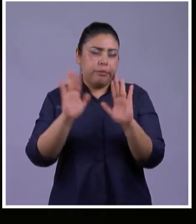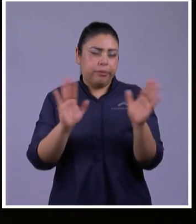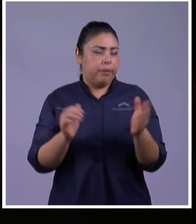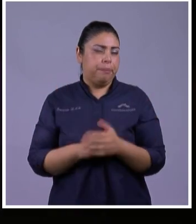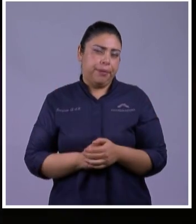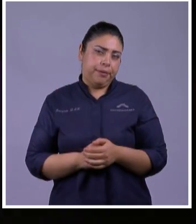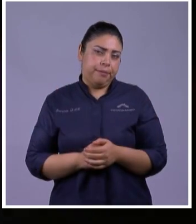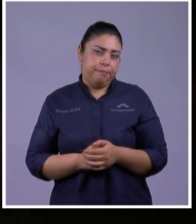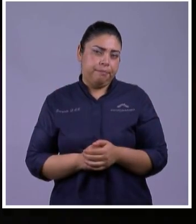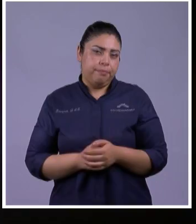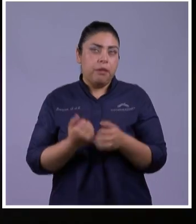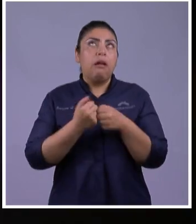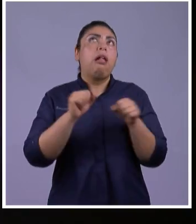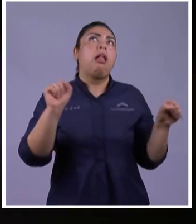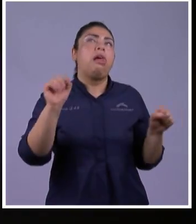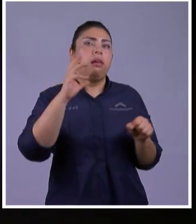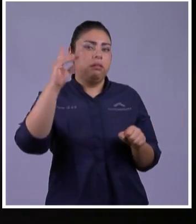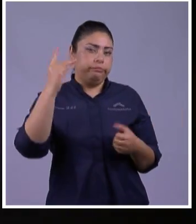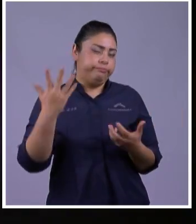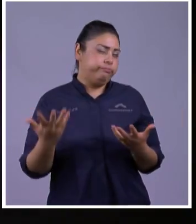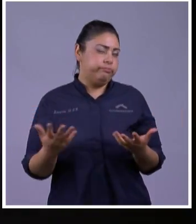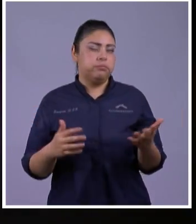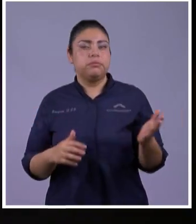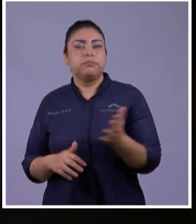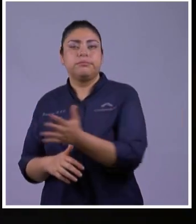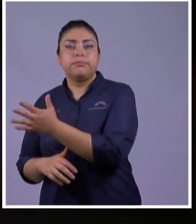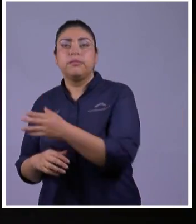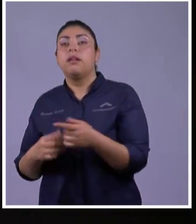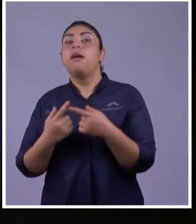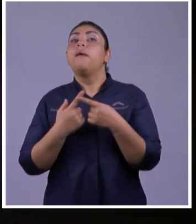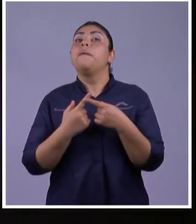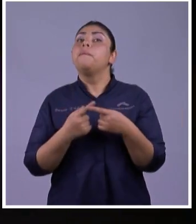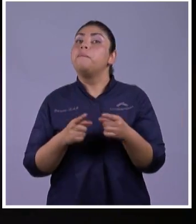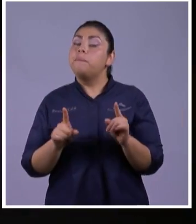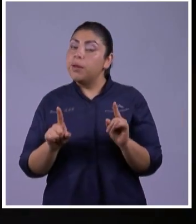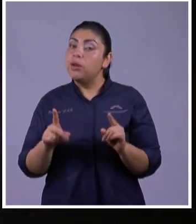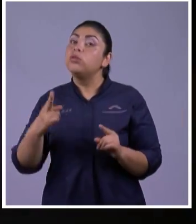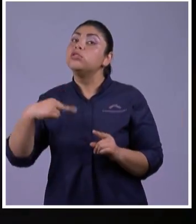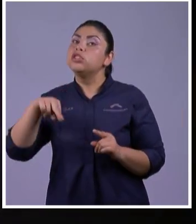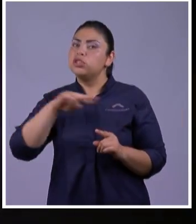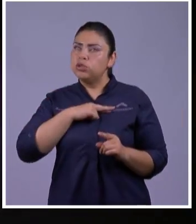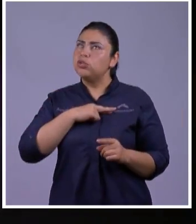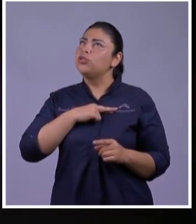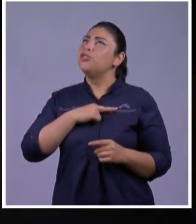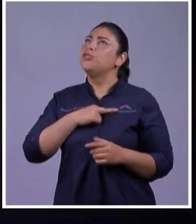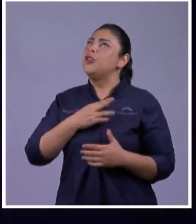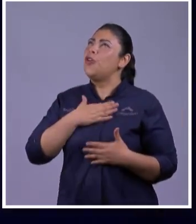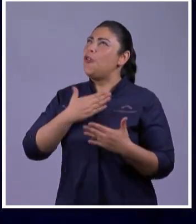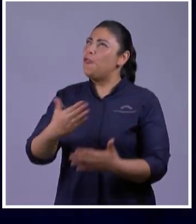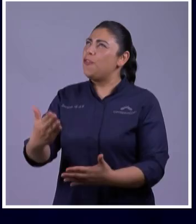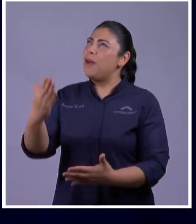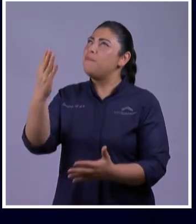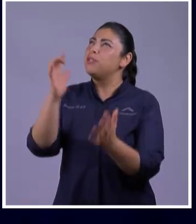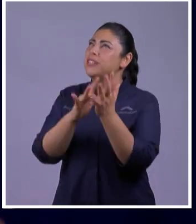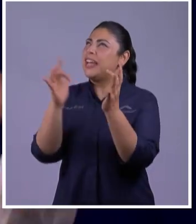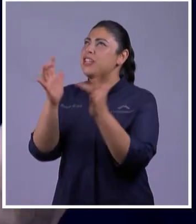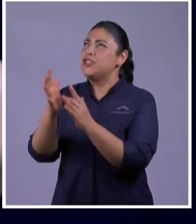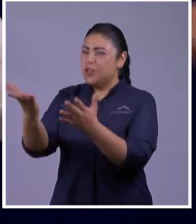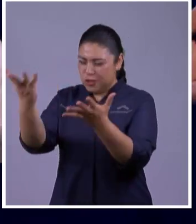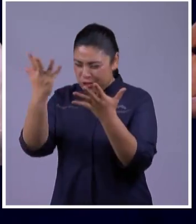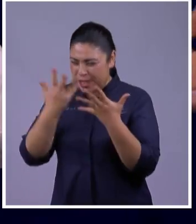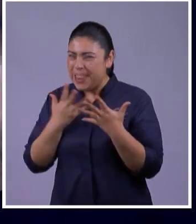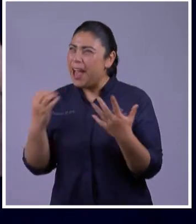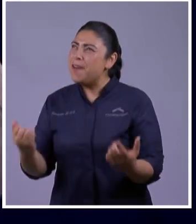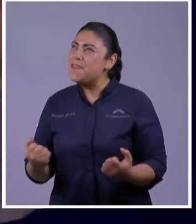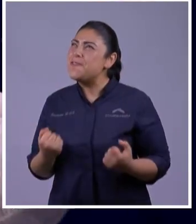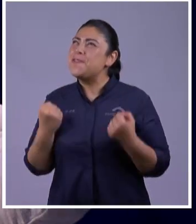desde el fundamento que le creemos a dios que todo lo podemos en cristo que nos fortalece porque entonces si